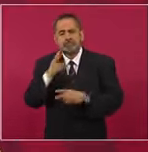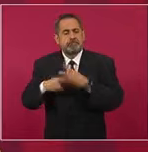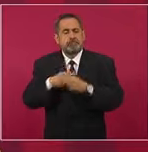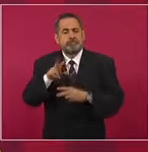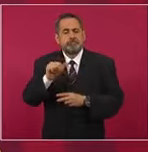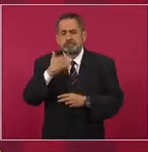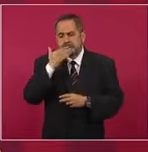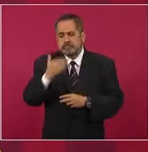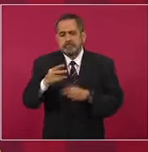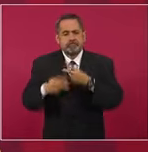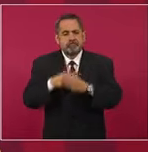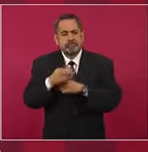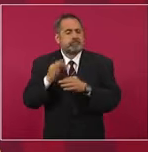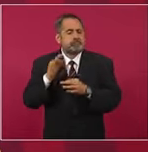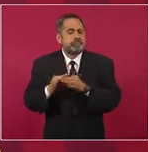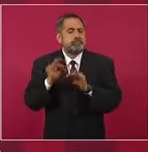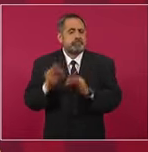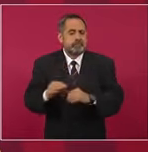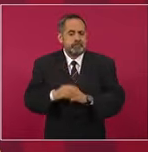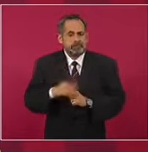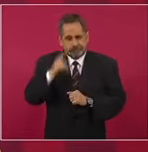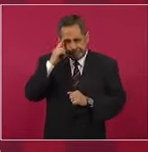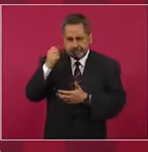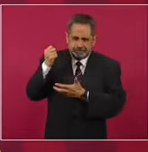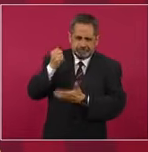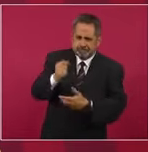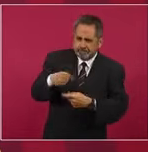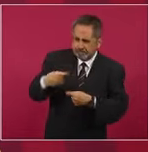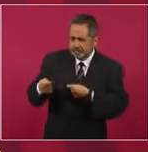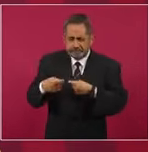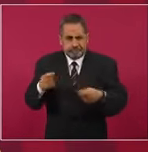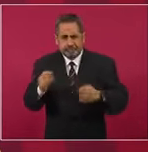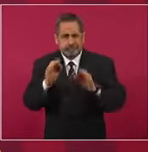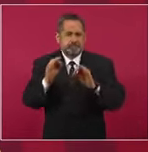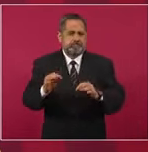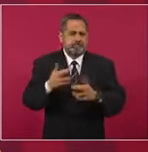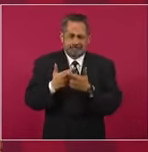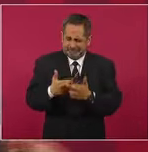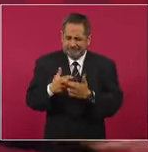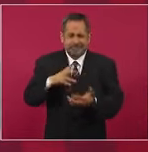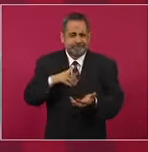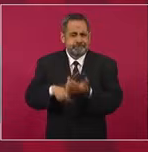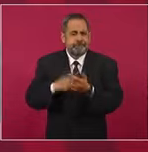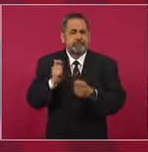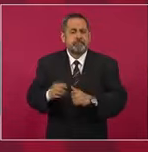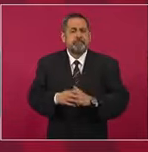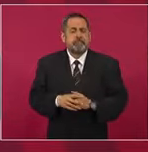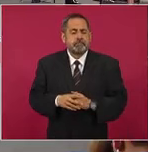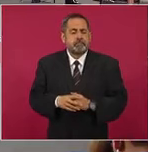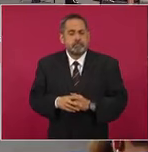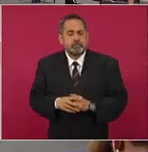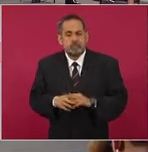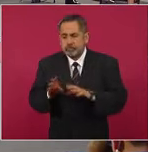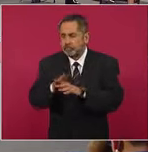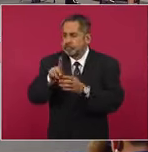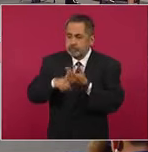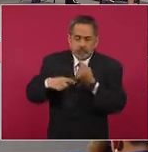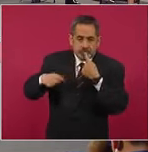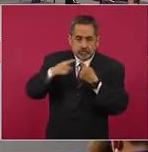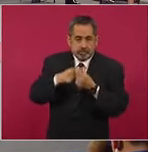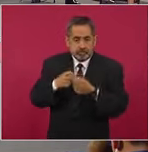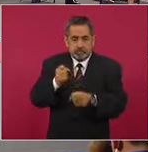garantizando que no falten los presupuestos, ahora tenemos recursos. Si se van a adelantar los apoyos